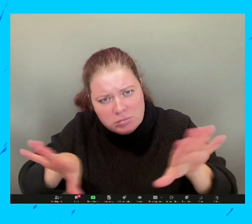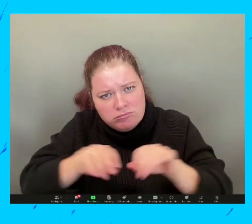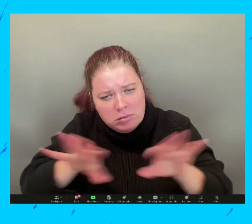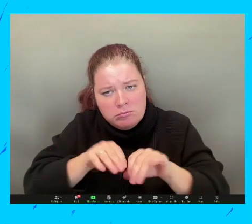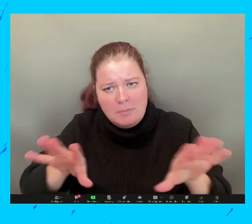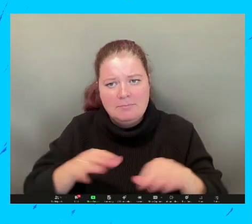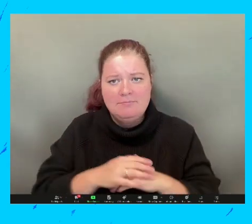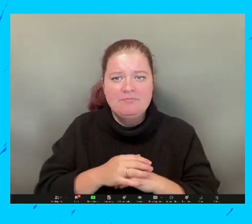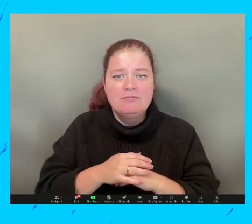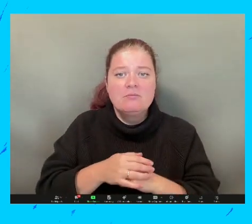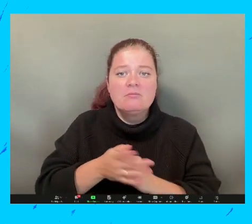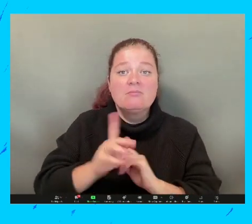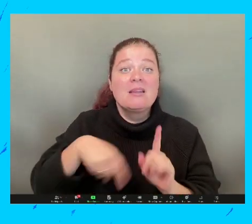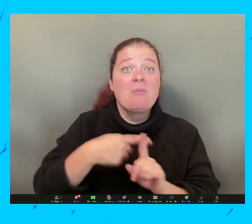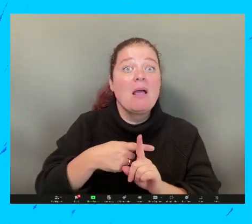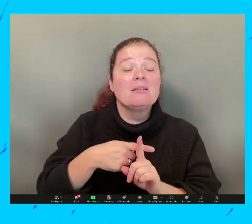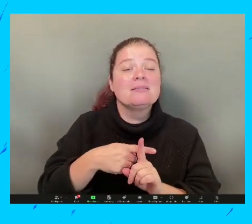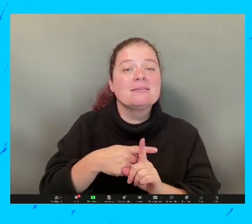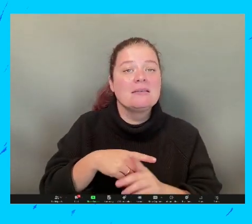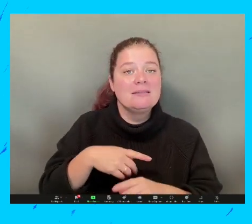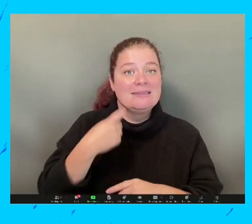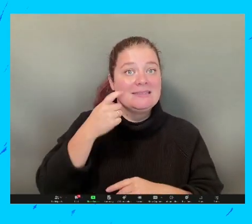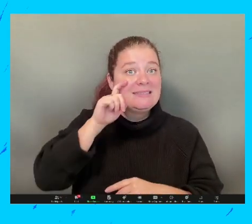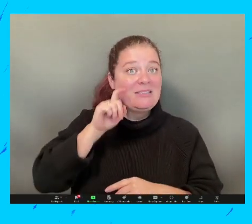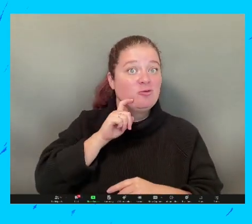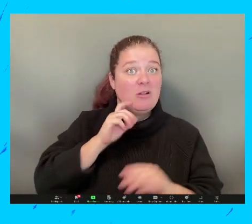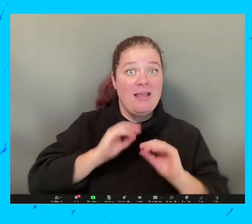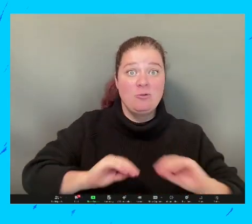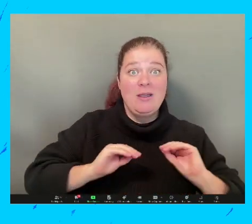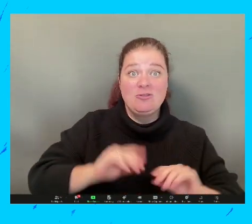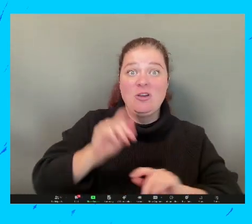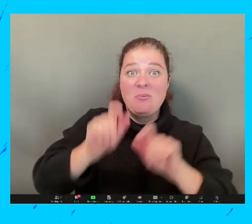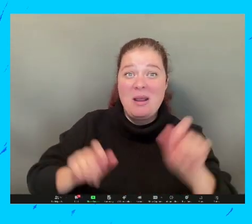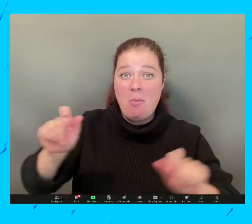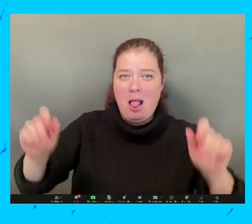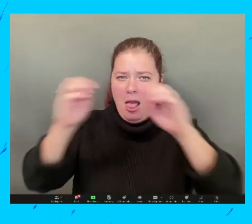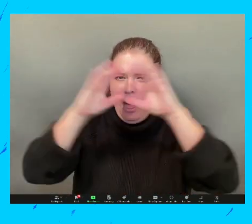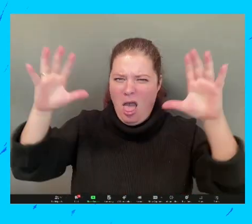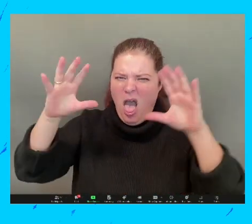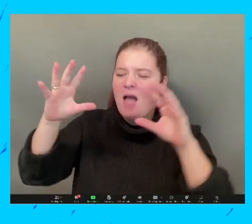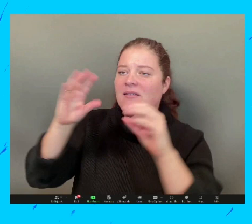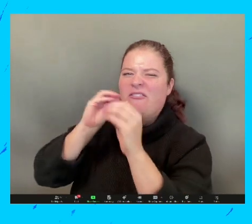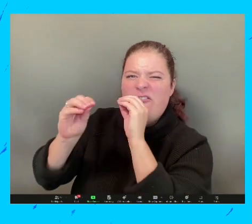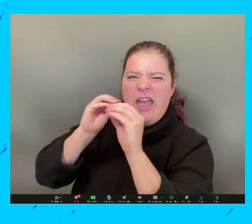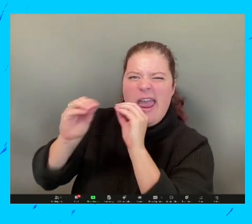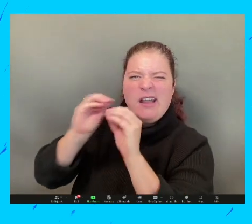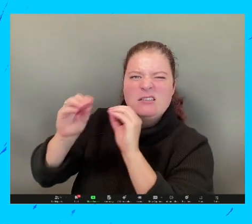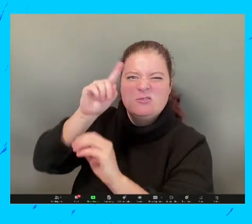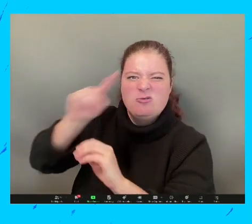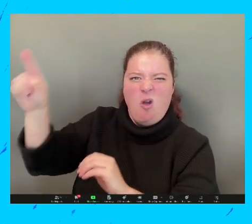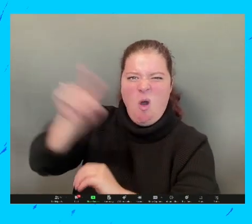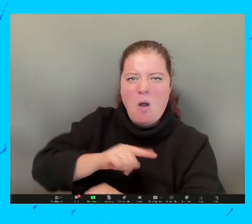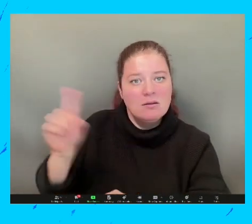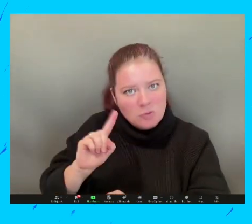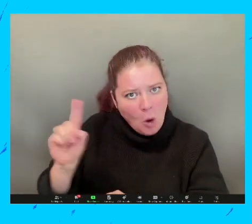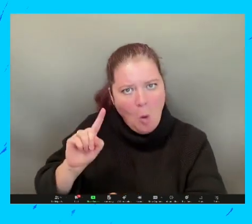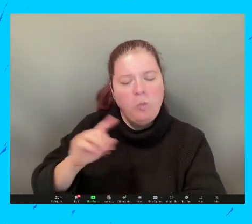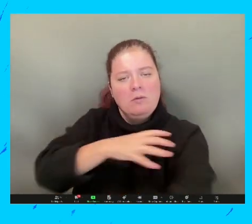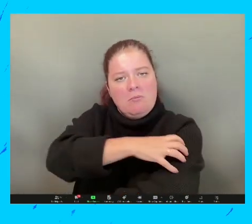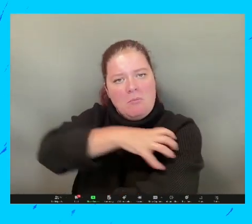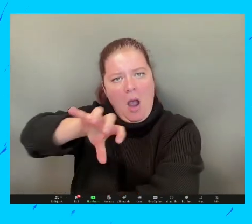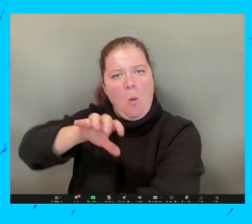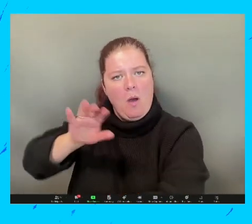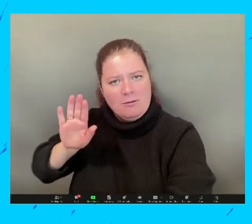que la educación sexual no es algo que torrumpe a las mentes de los jóvenes.